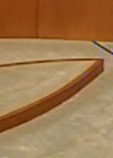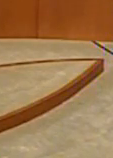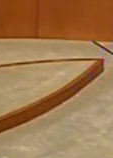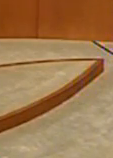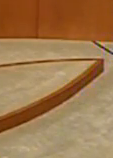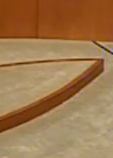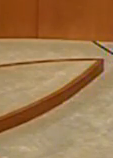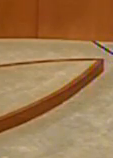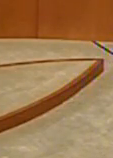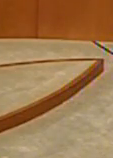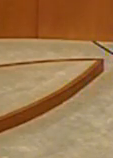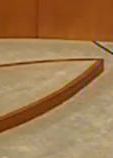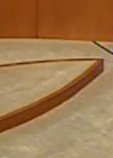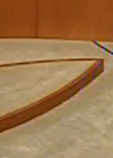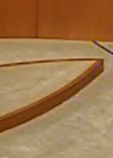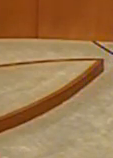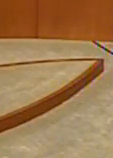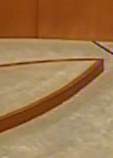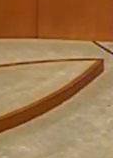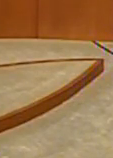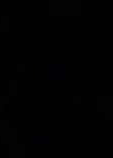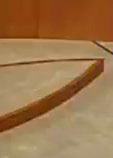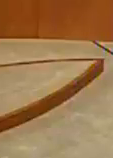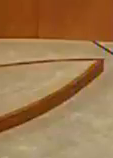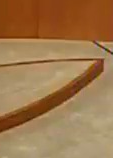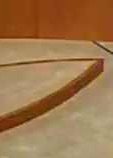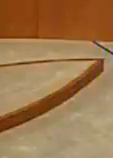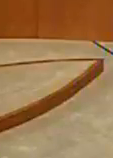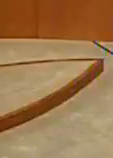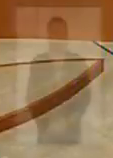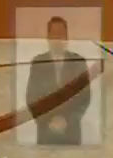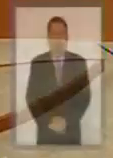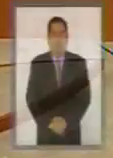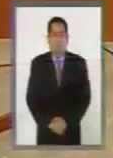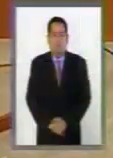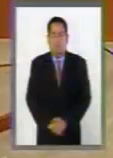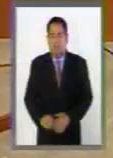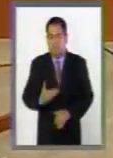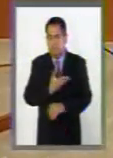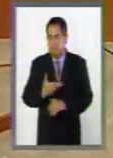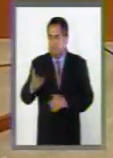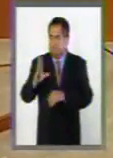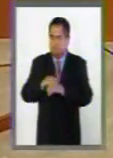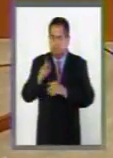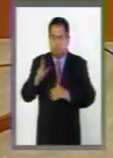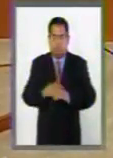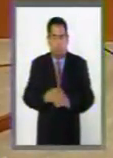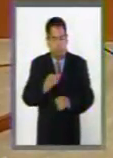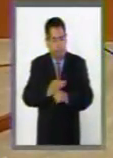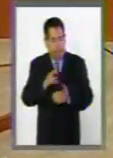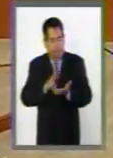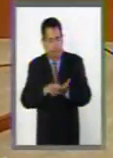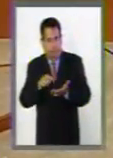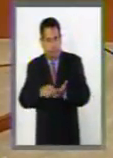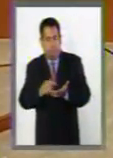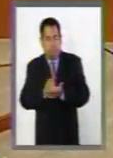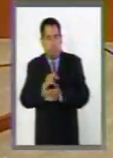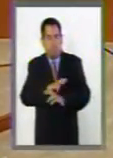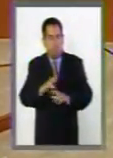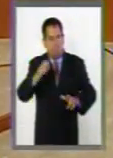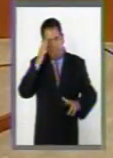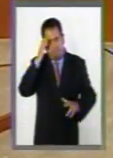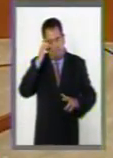Con el permiso de la presidencia. Con el permiso